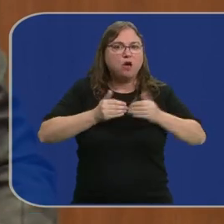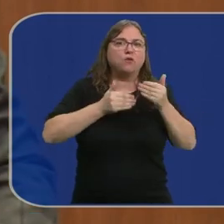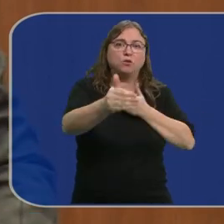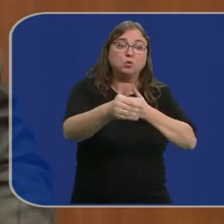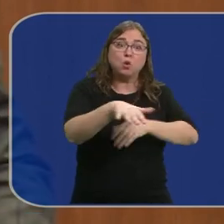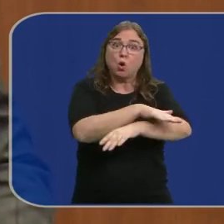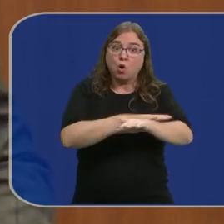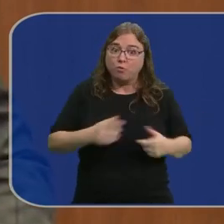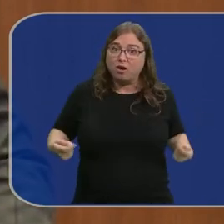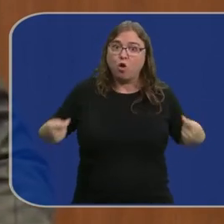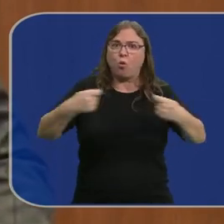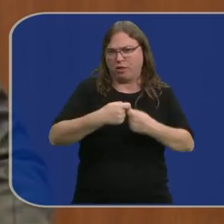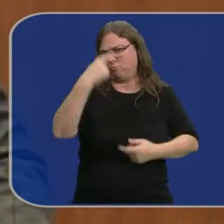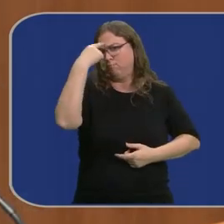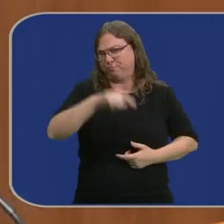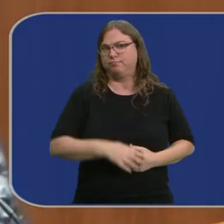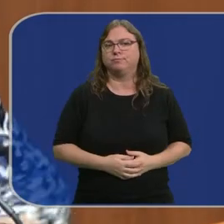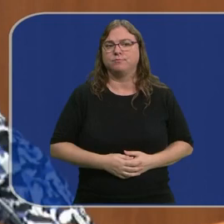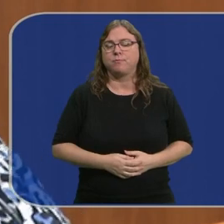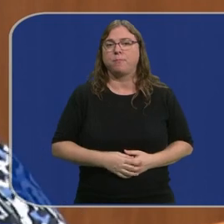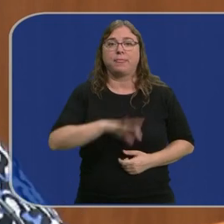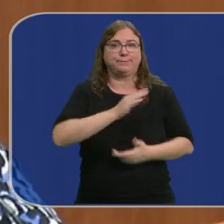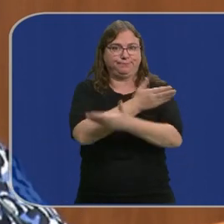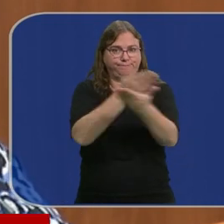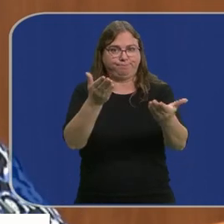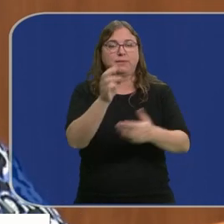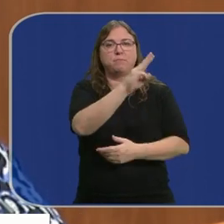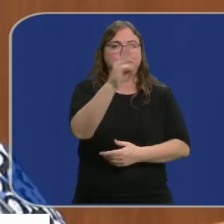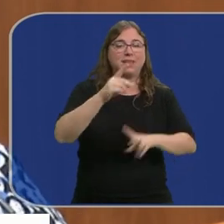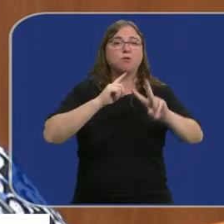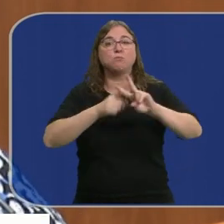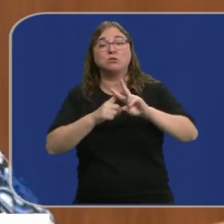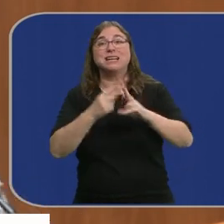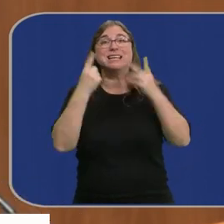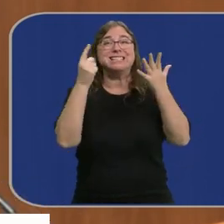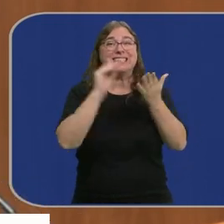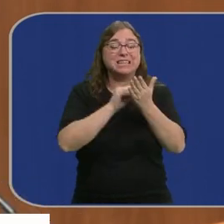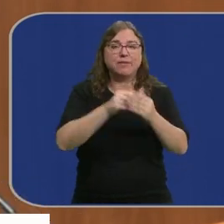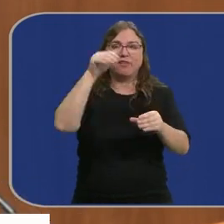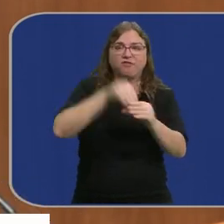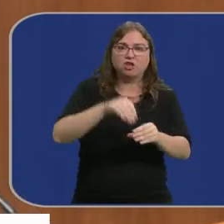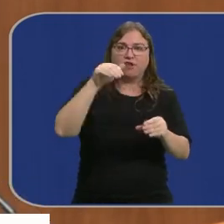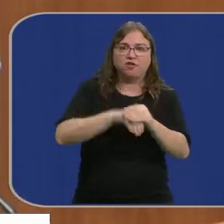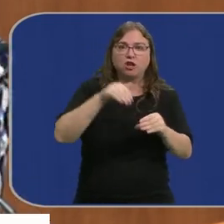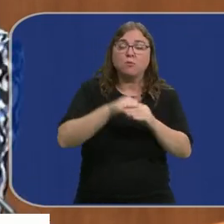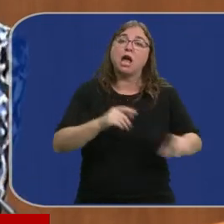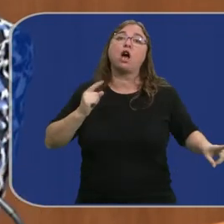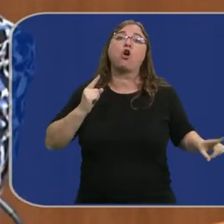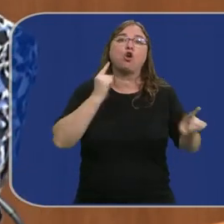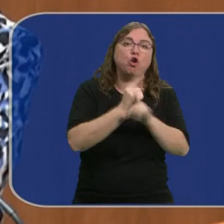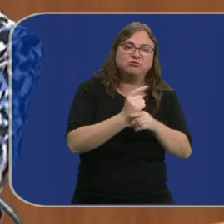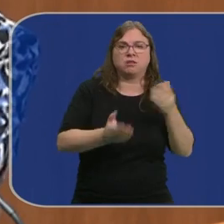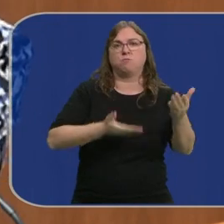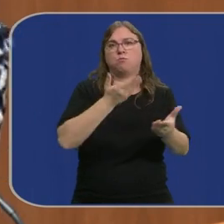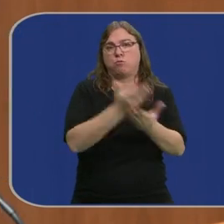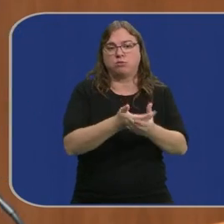Y este gobierno de coalición es muy consciente de ello. Señorías del Partido Popular y Vox seis veces han votado ustedes en contra de